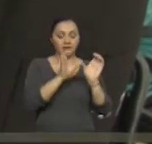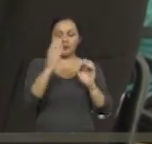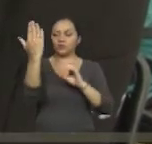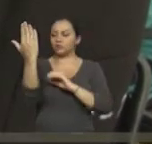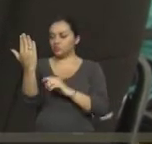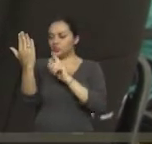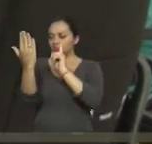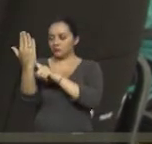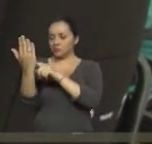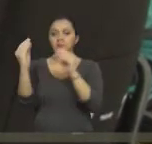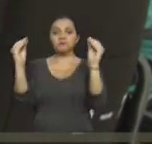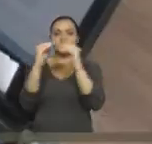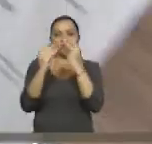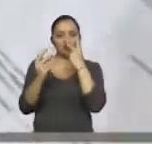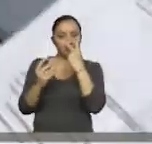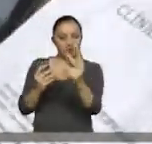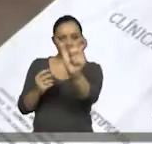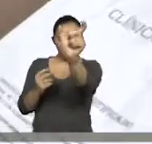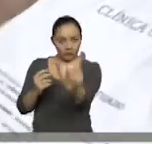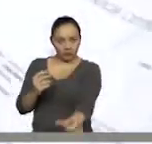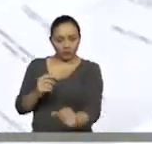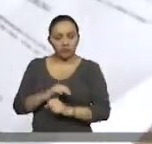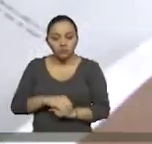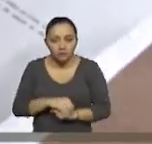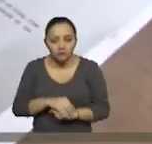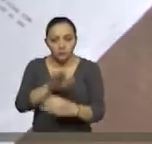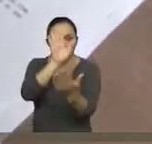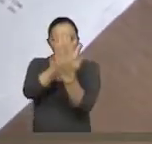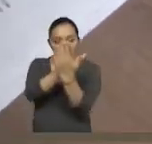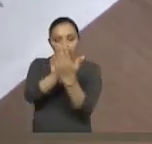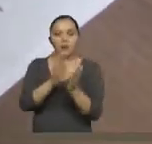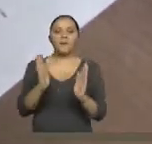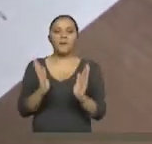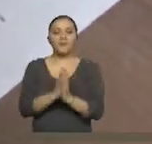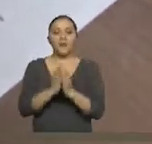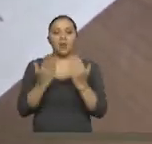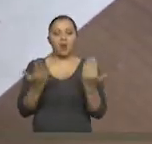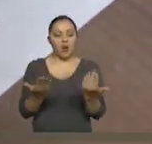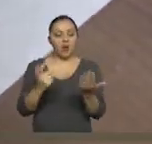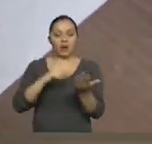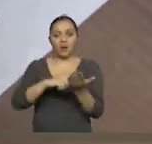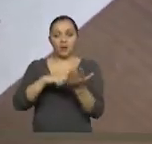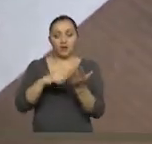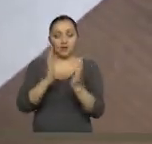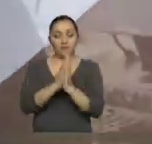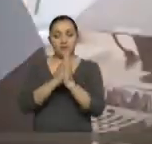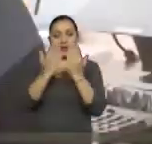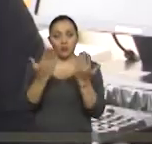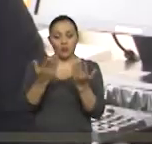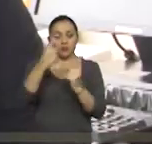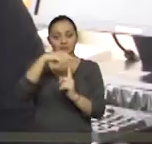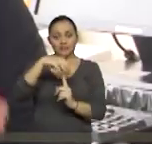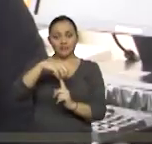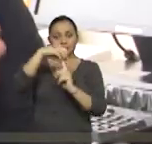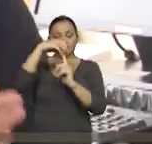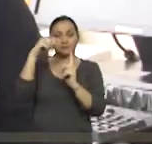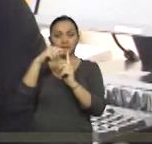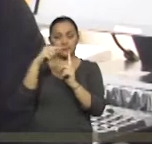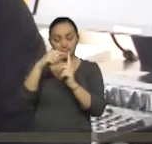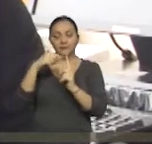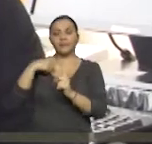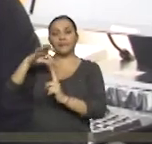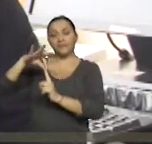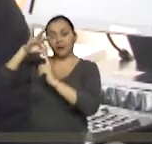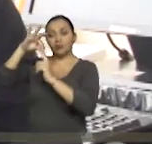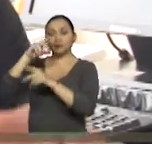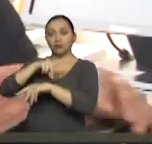miran al paciente y van al manual de calificación. Si la condición que está detallada aquí por el especialista, si la condición que